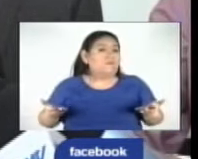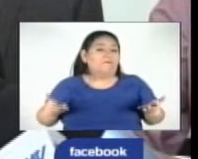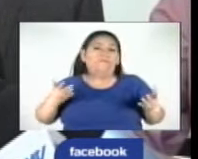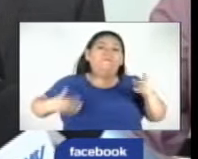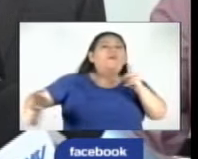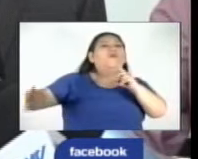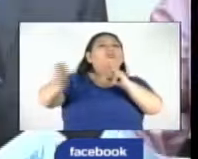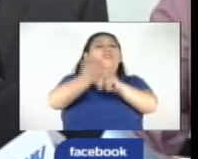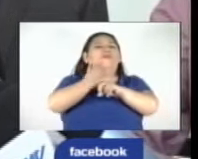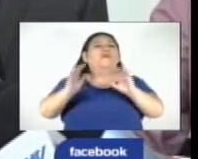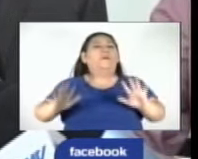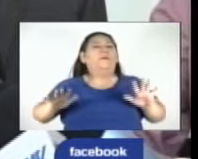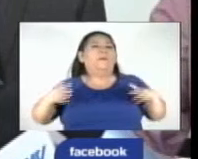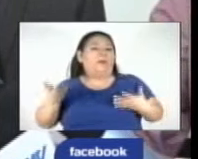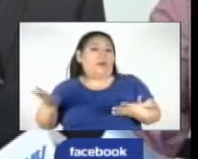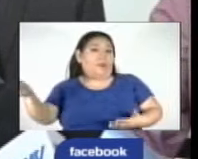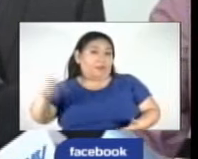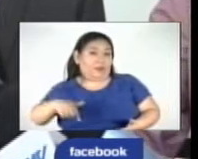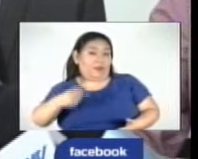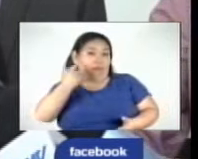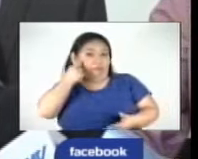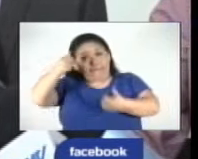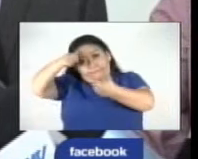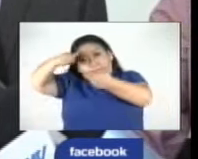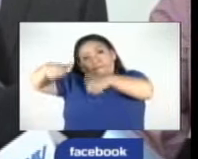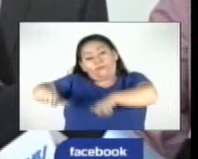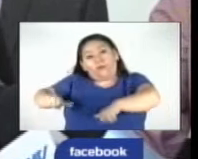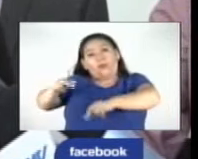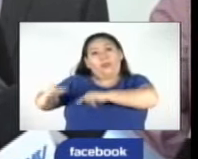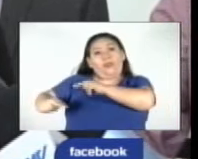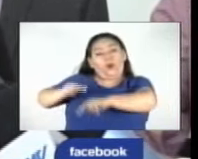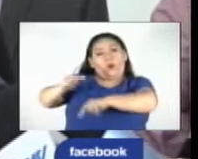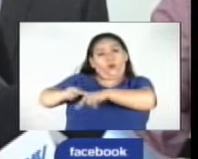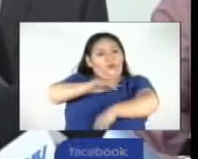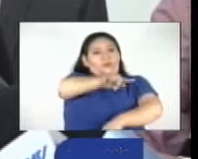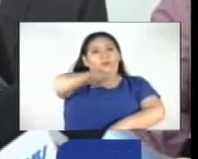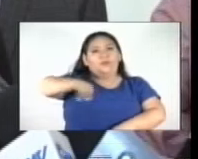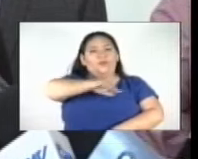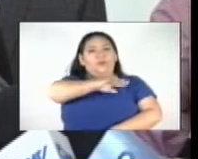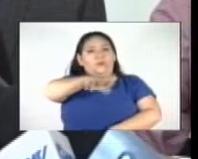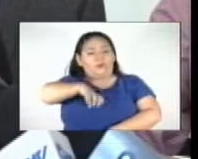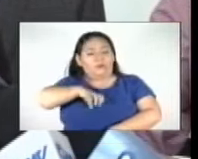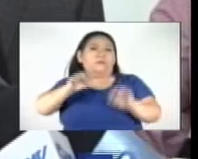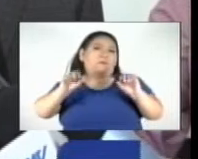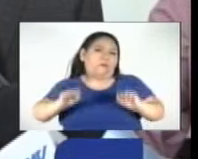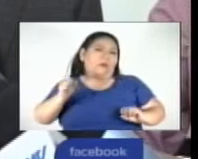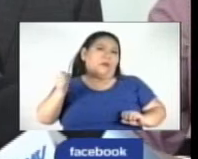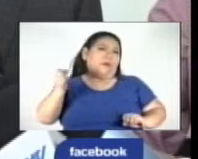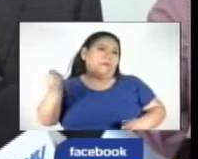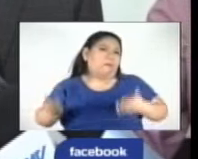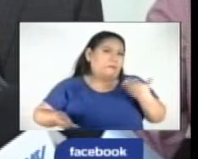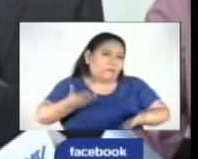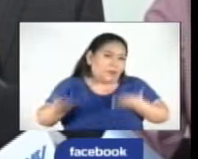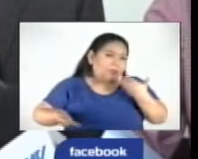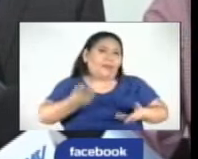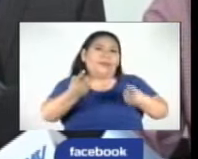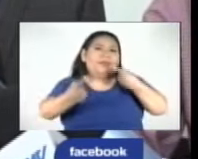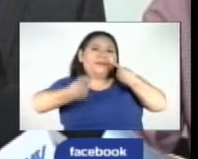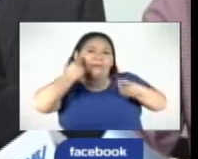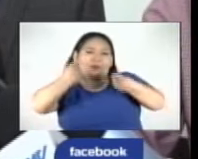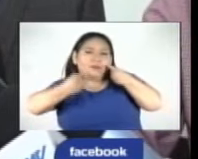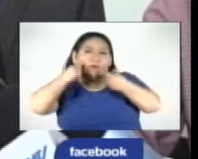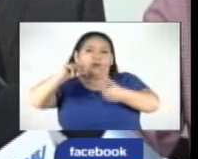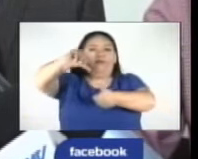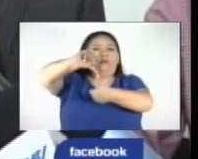objetivo de todo esto es eso, que vengan a hacer negocios con nuestros empresarios y que se pueda vender la oferta turística de toda